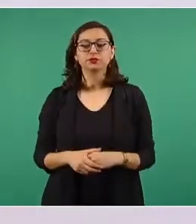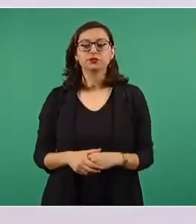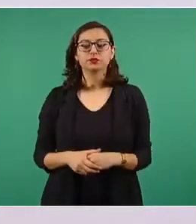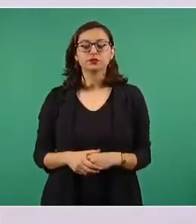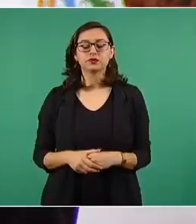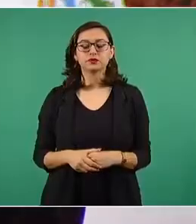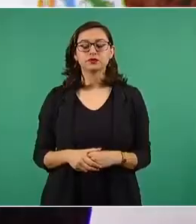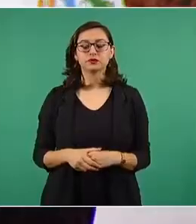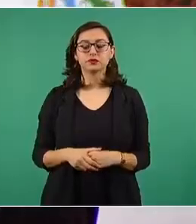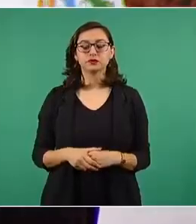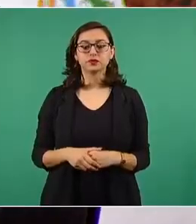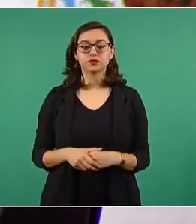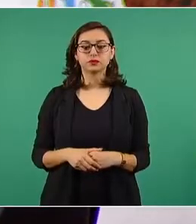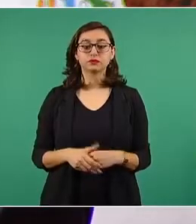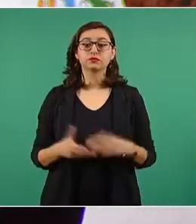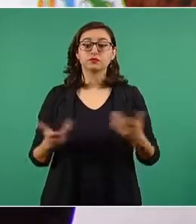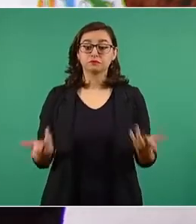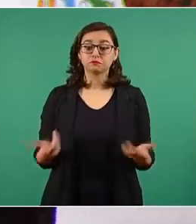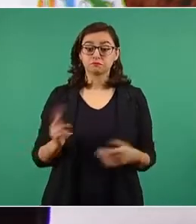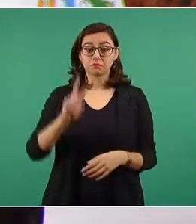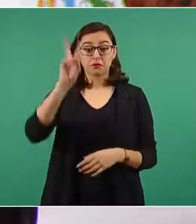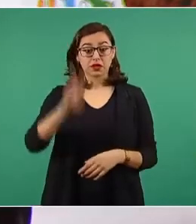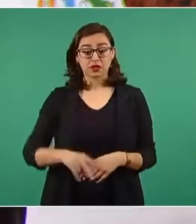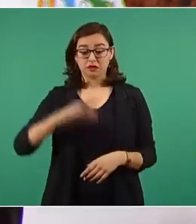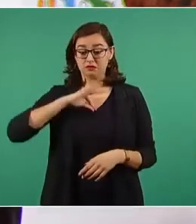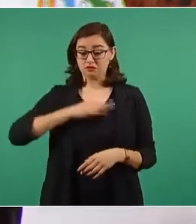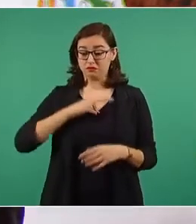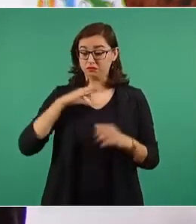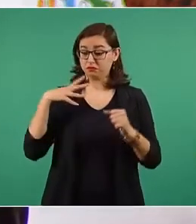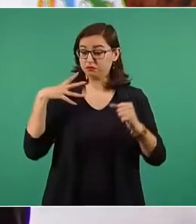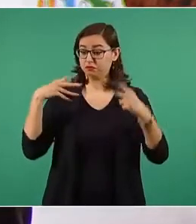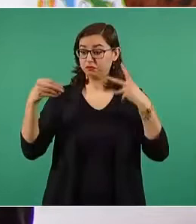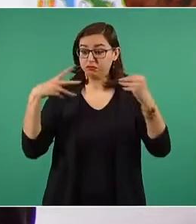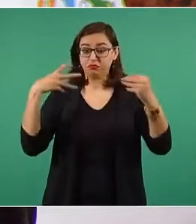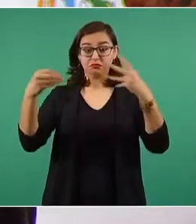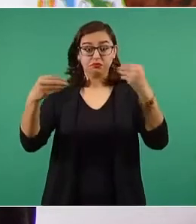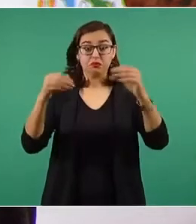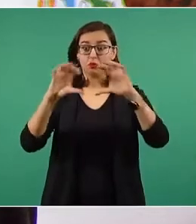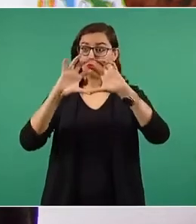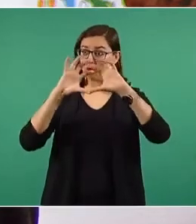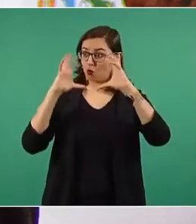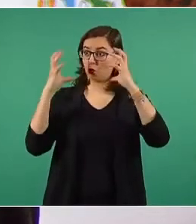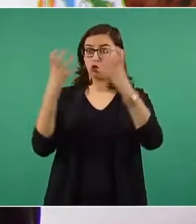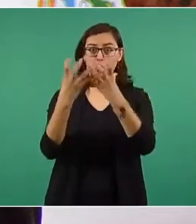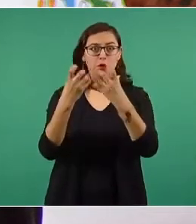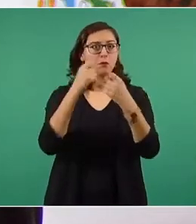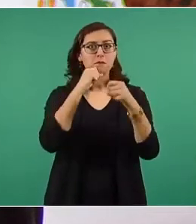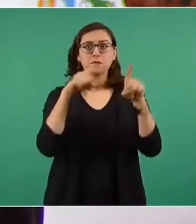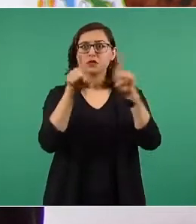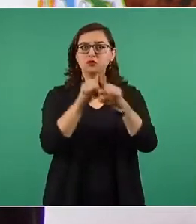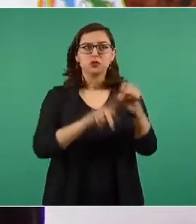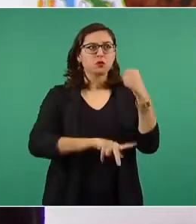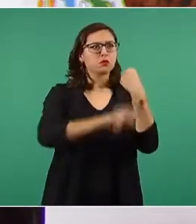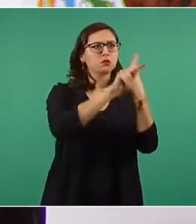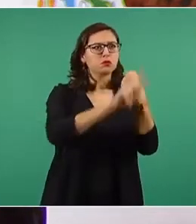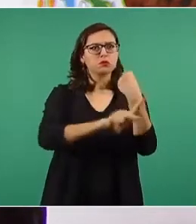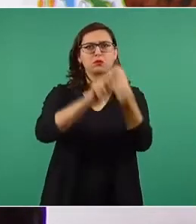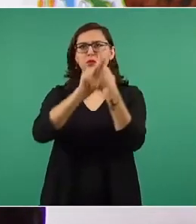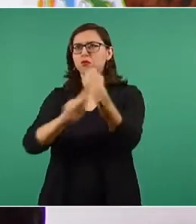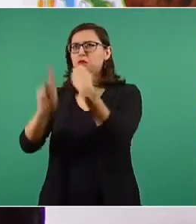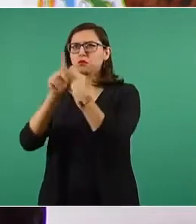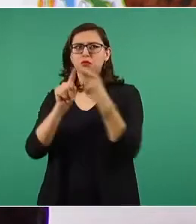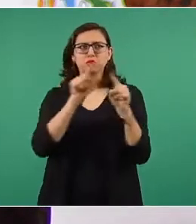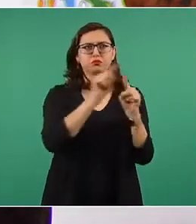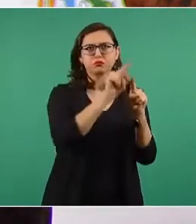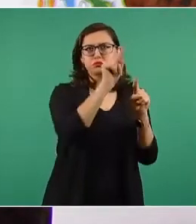comportamiento mundial, porque ya empieza a sentirse